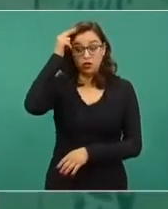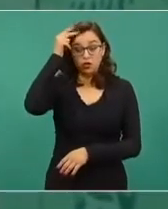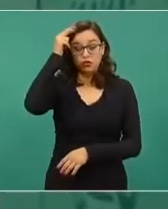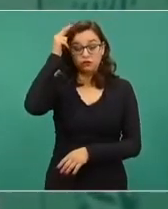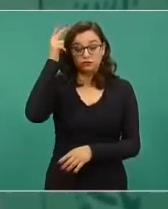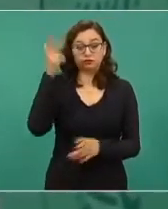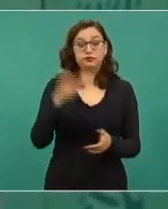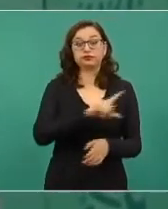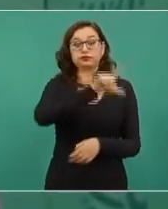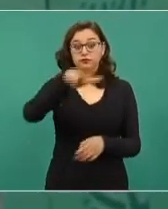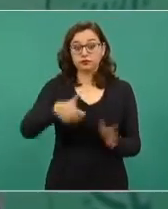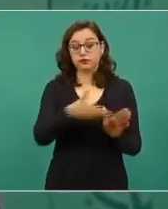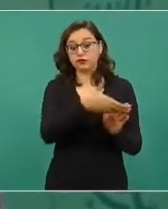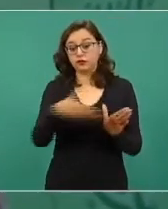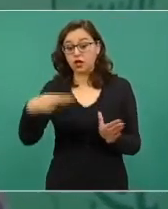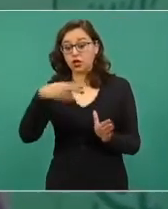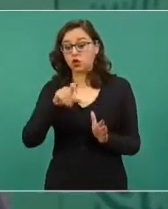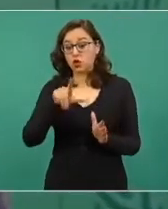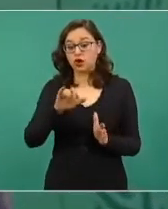aspectos,